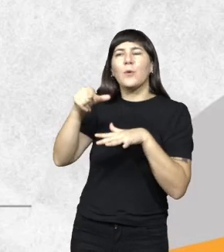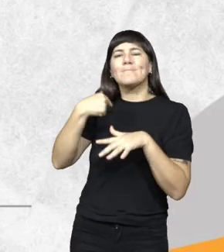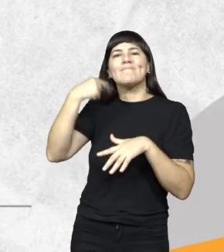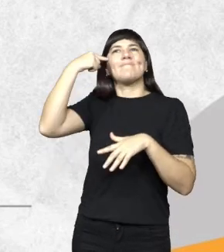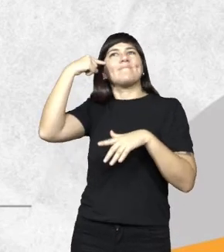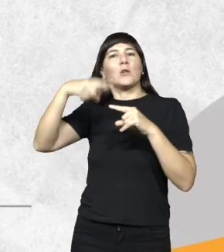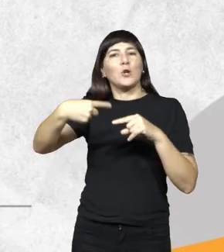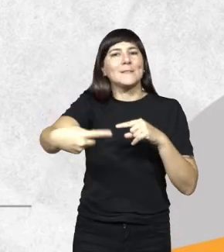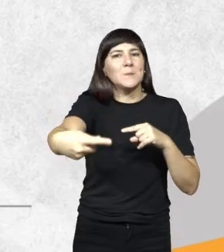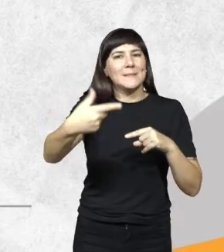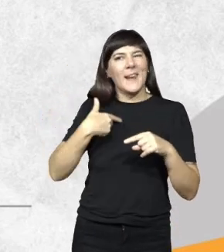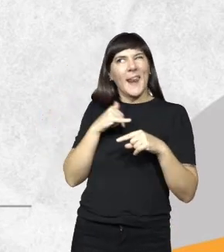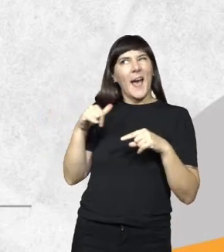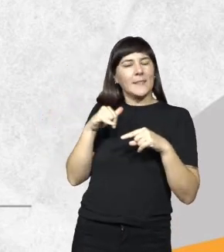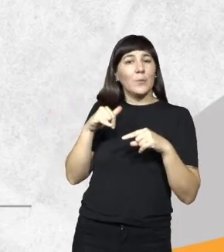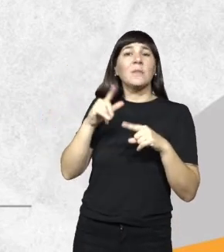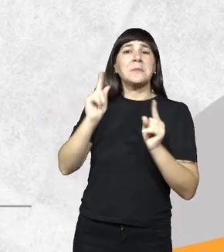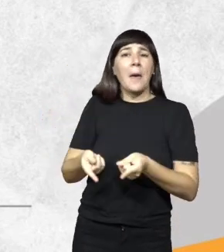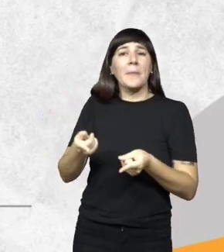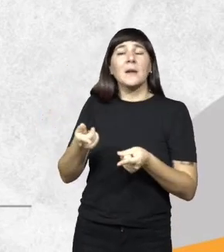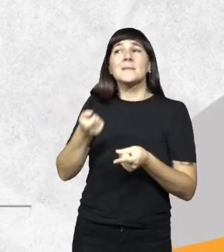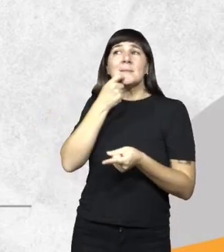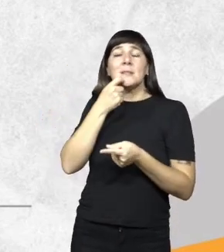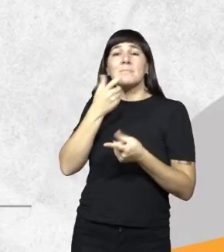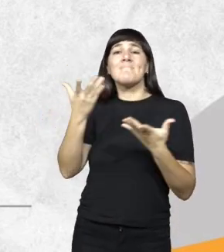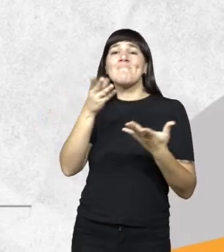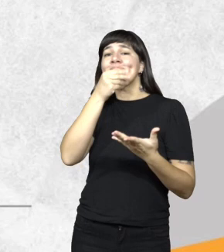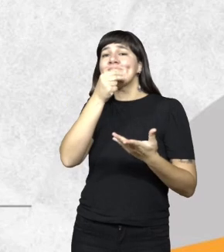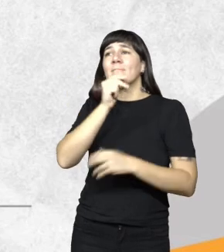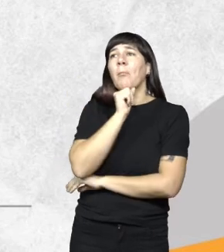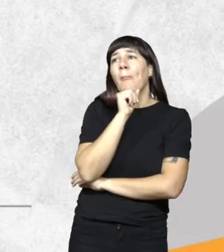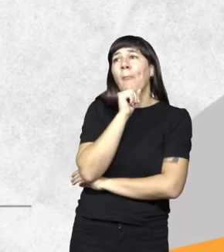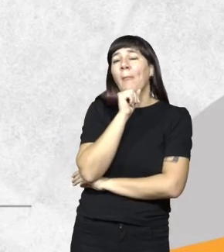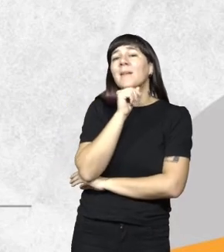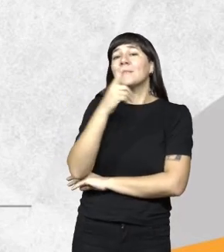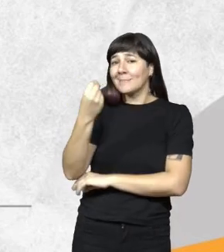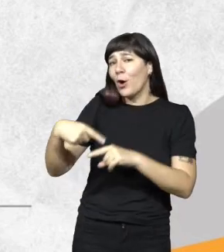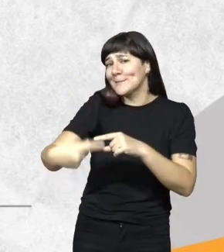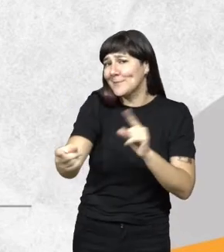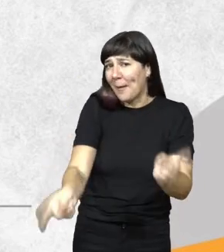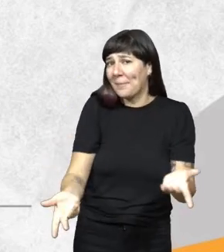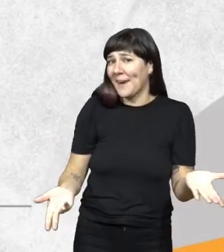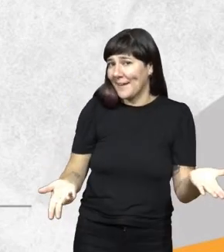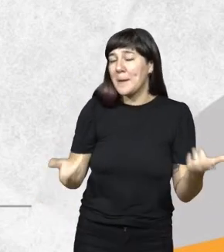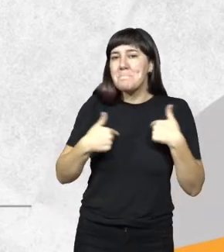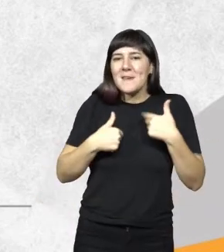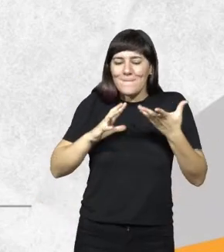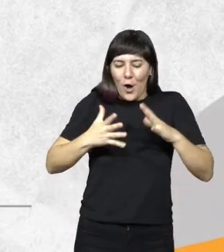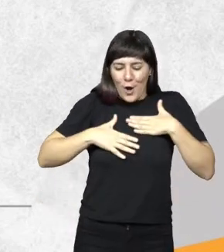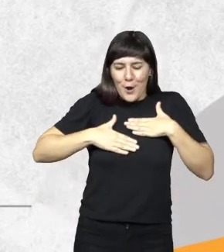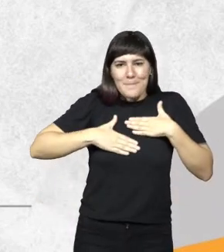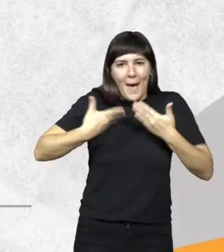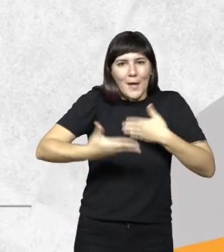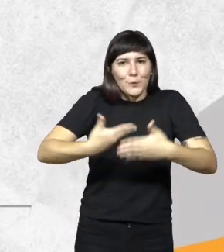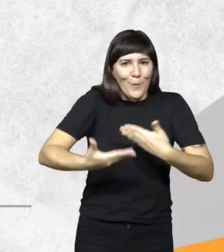cuál puede ser la consecuencia de mi inacción, ¿sí? Entonces, tengo siempre, soy consciente de cuál es la consecuencia que puede tener mi acto. Y